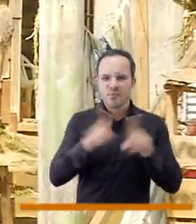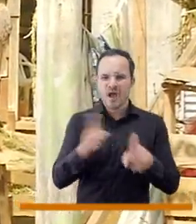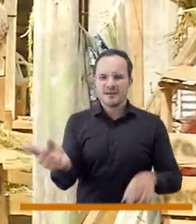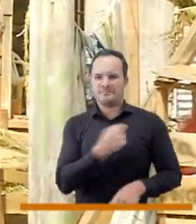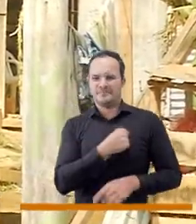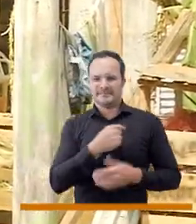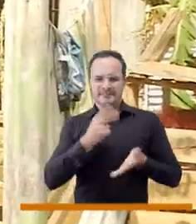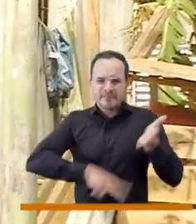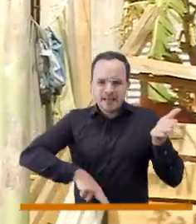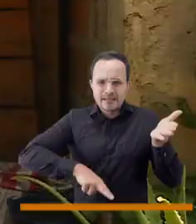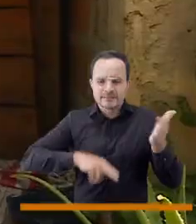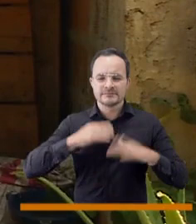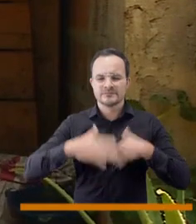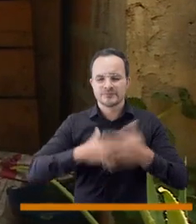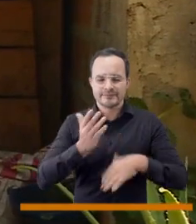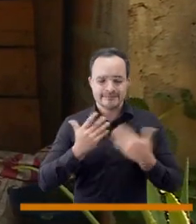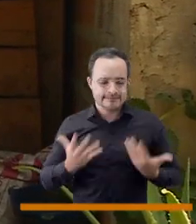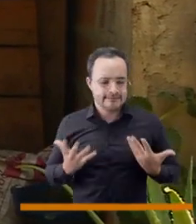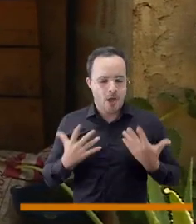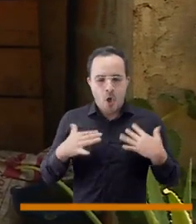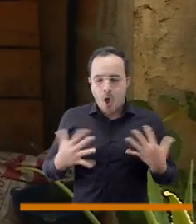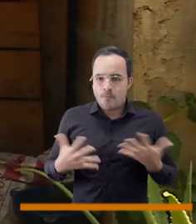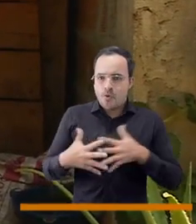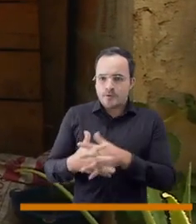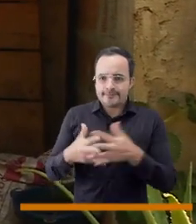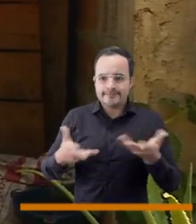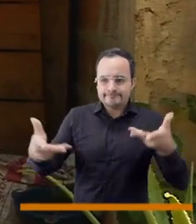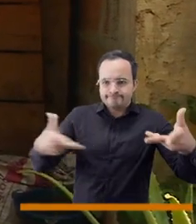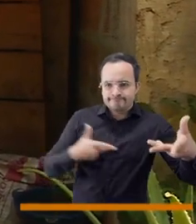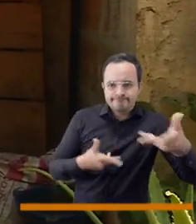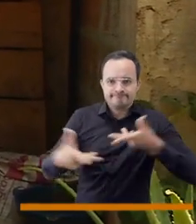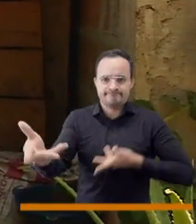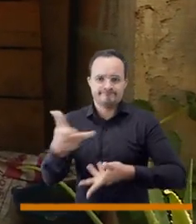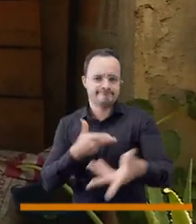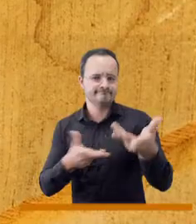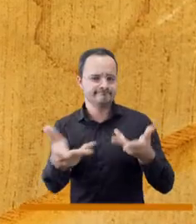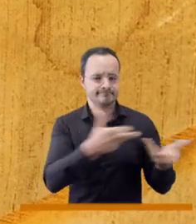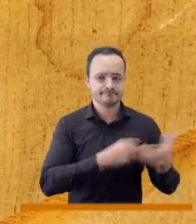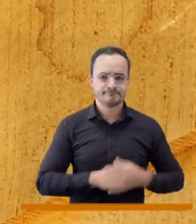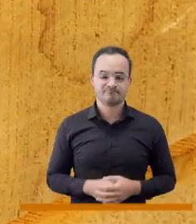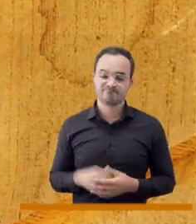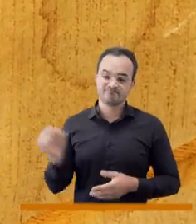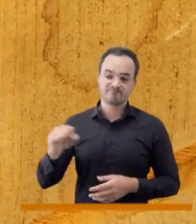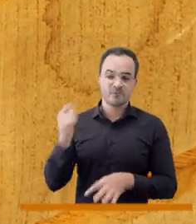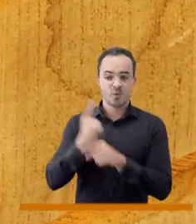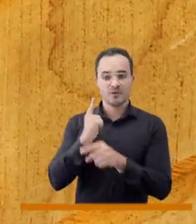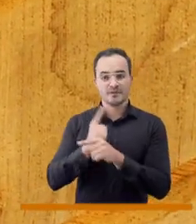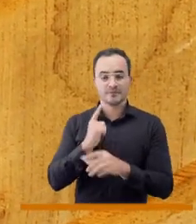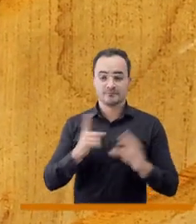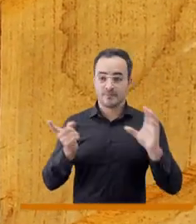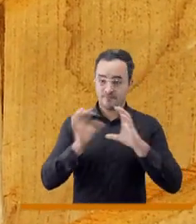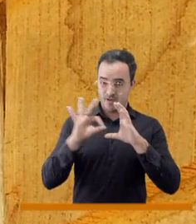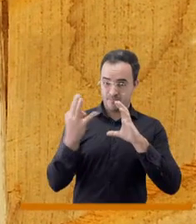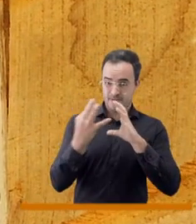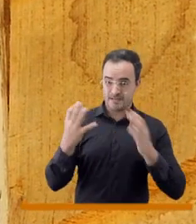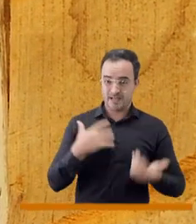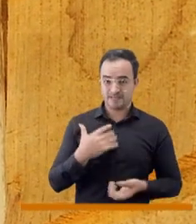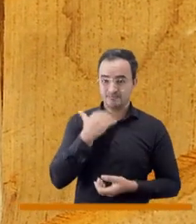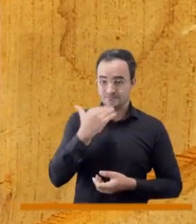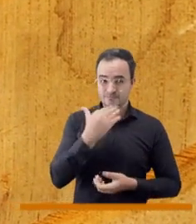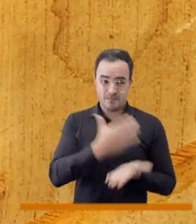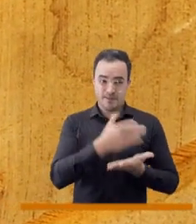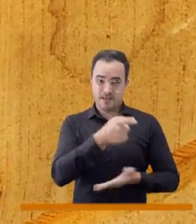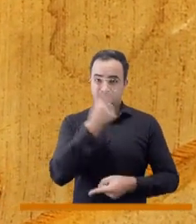Esos digamos que son cicatrices que con el trabajo y con el tiempo pues tenemos que ir trabajando de una manera colectiva. Héctor, precisamente